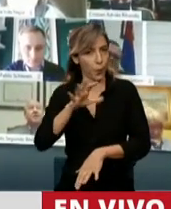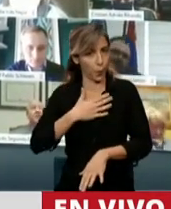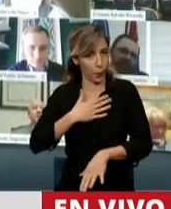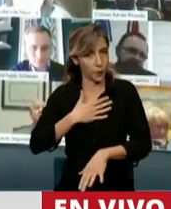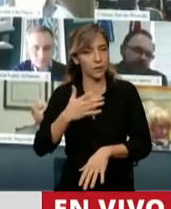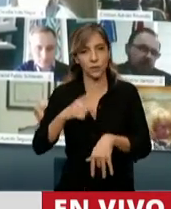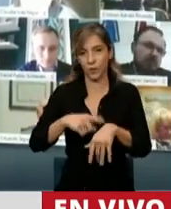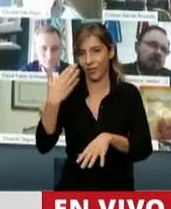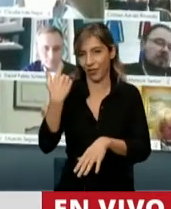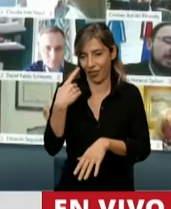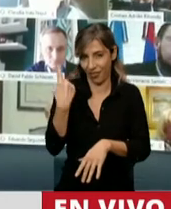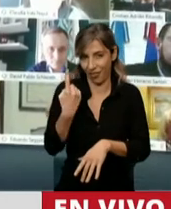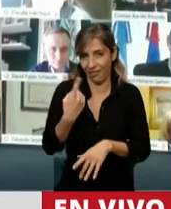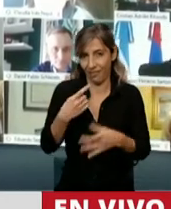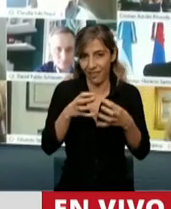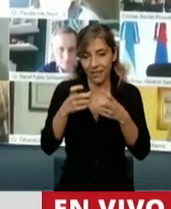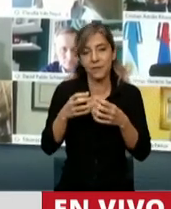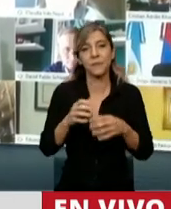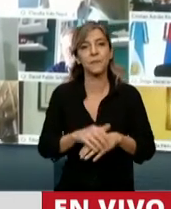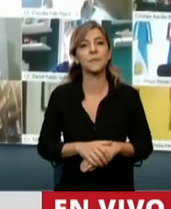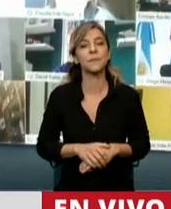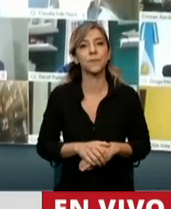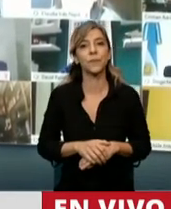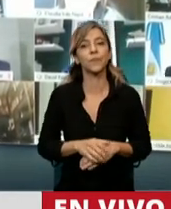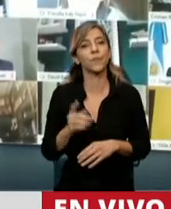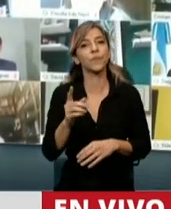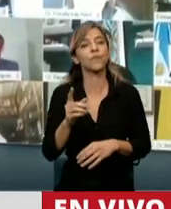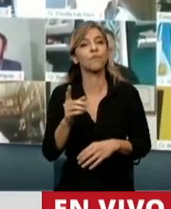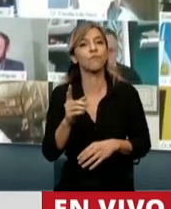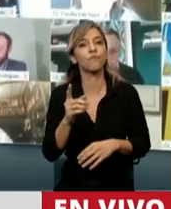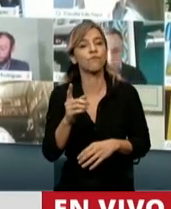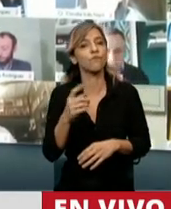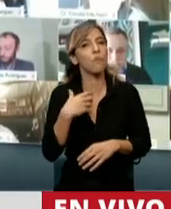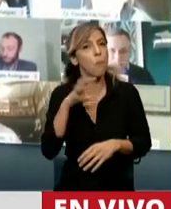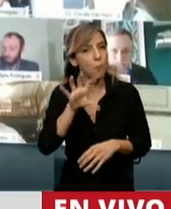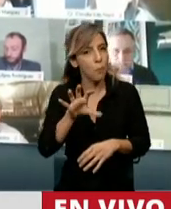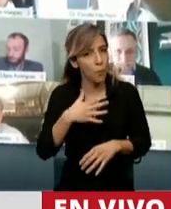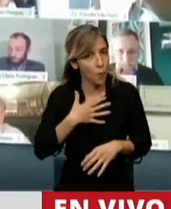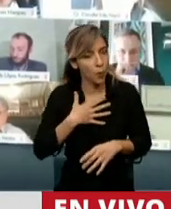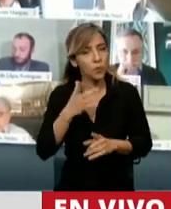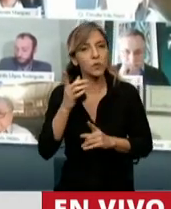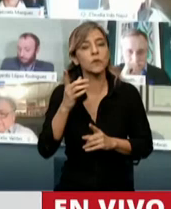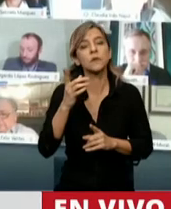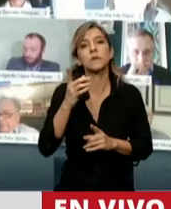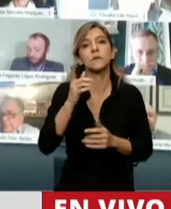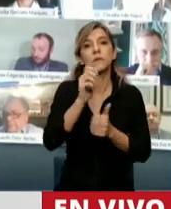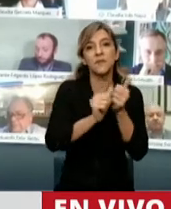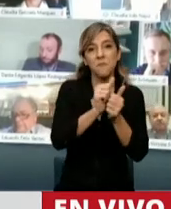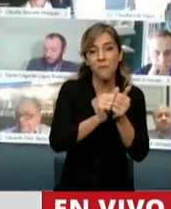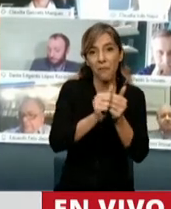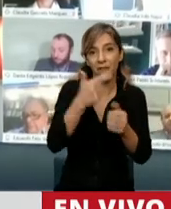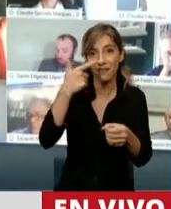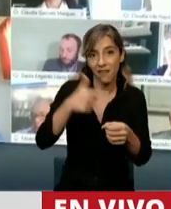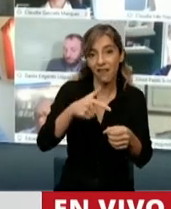nadie hablaba por ahí de la pandemia en ese tiempo, pero ya en mi provincia, el sector de las empresas de servicios pecoreros me planteaba la